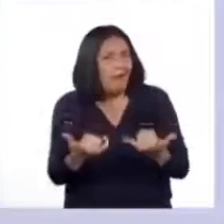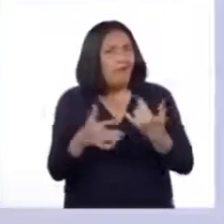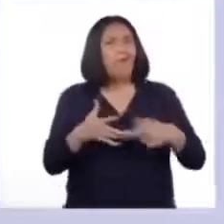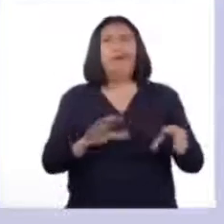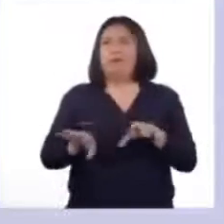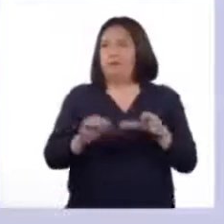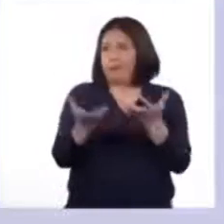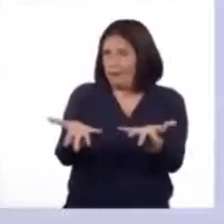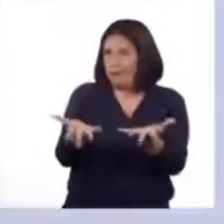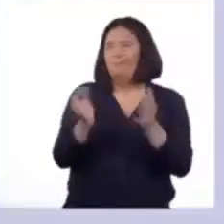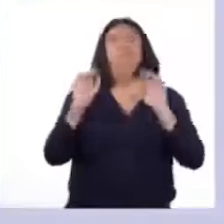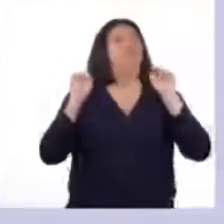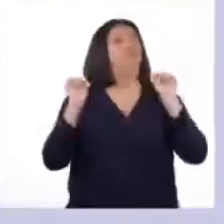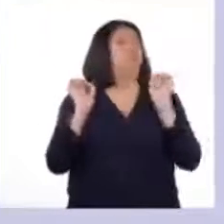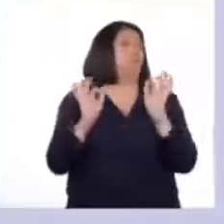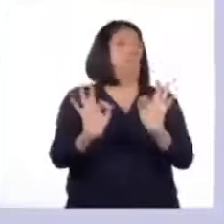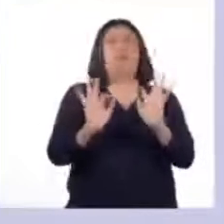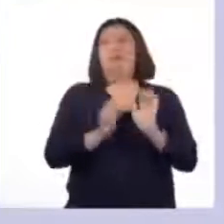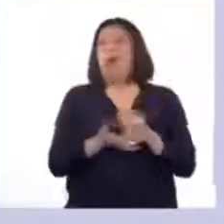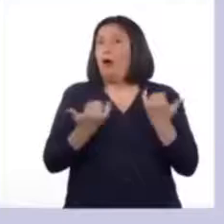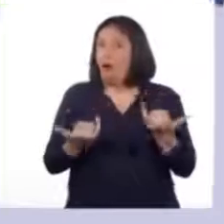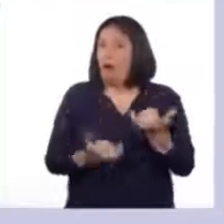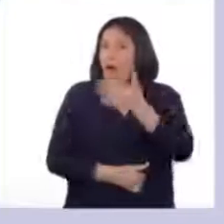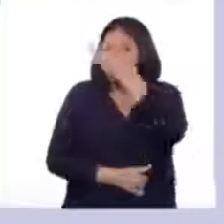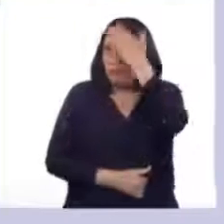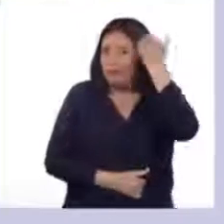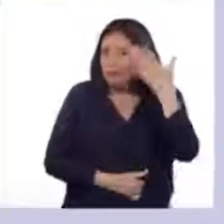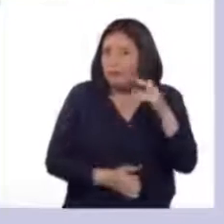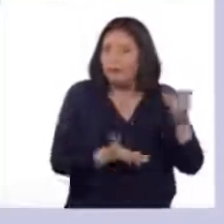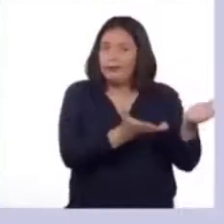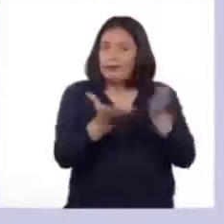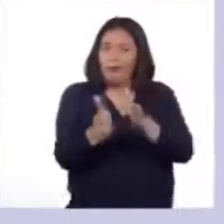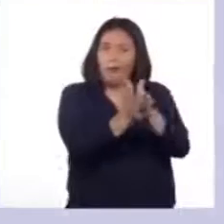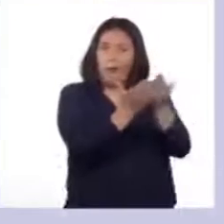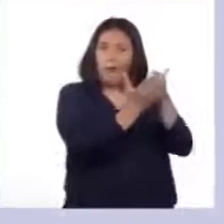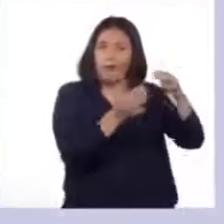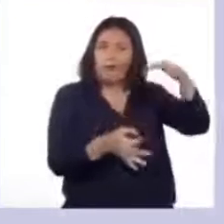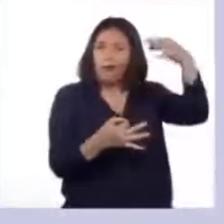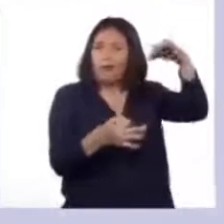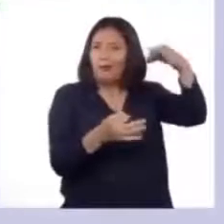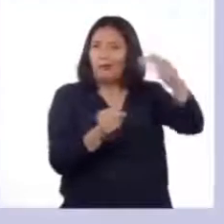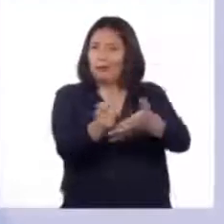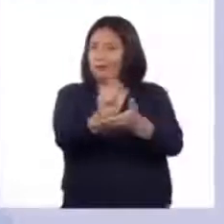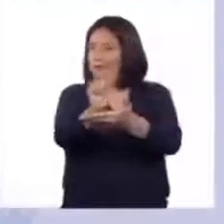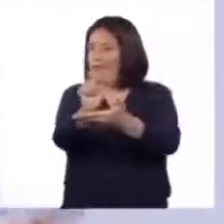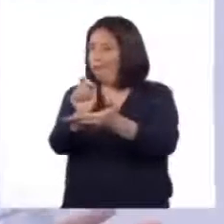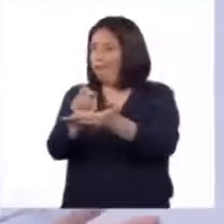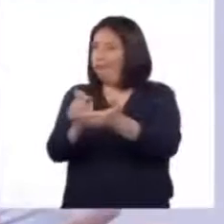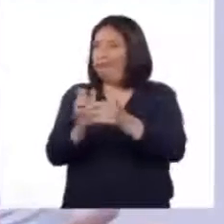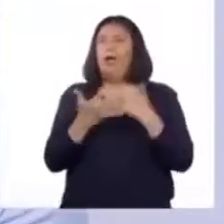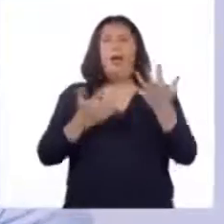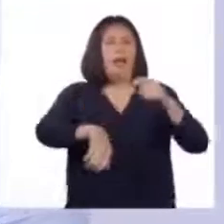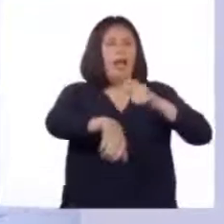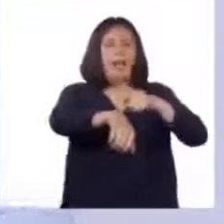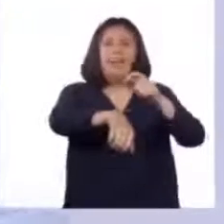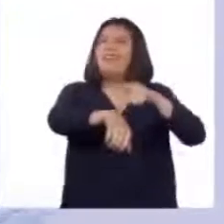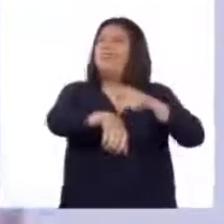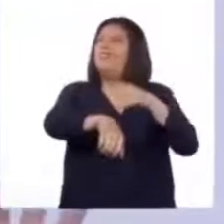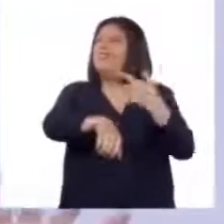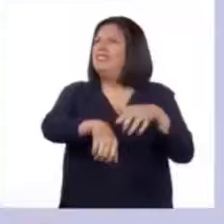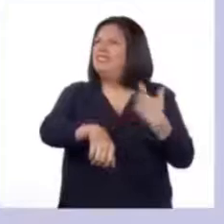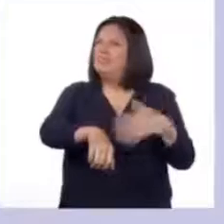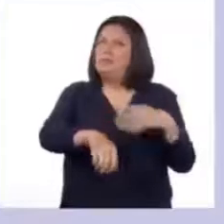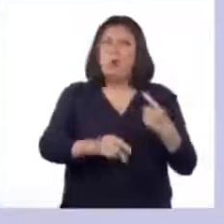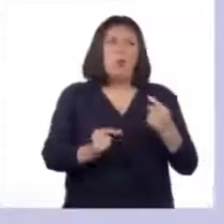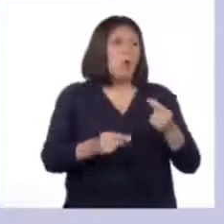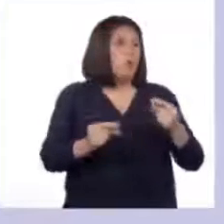de hoy? ¡Perfecto! Eso sí, no se olviden de traer sus cuadernos y hojas para tomar notas. El tiempo ha transcurrido muy